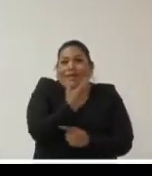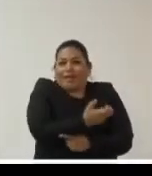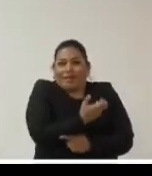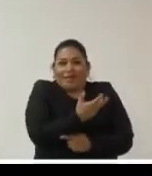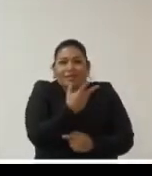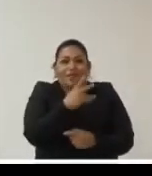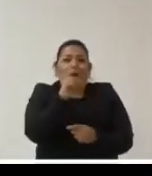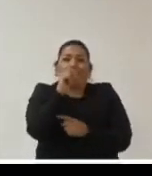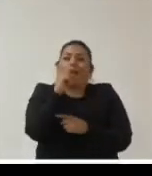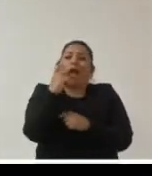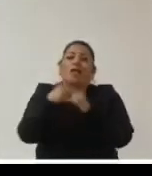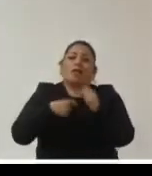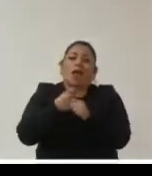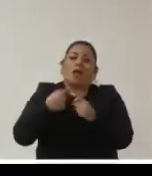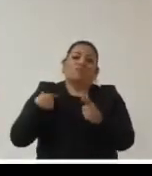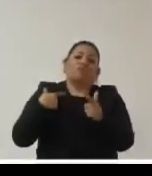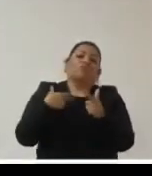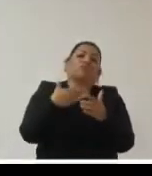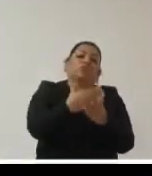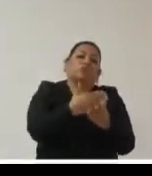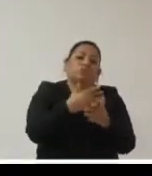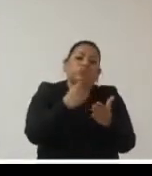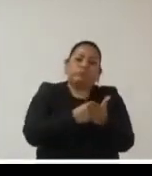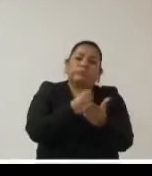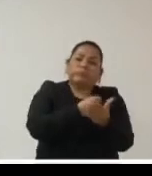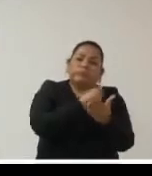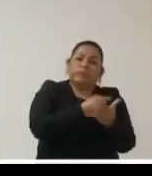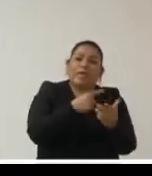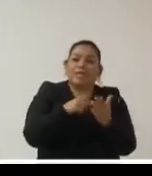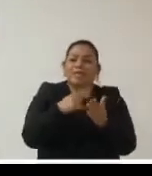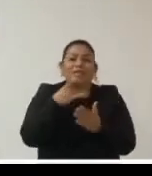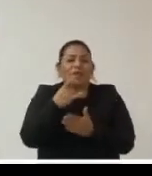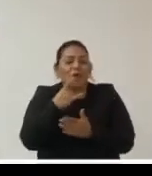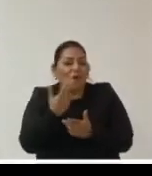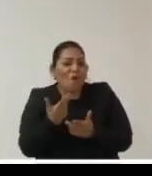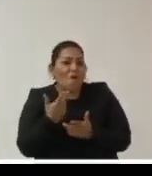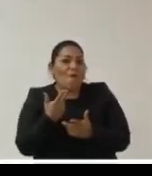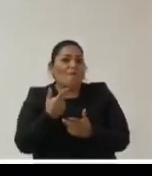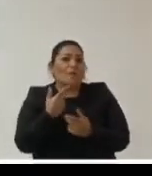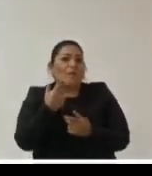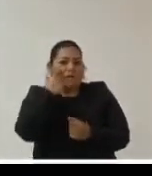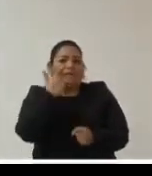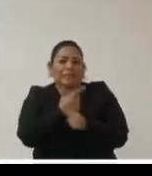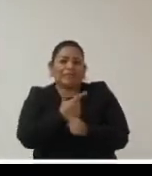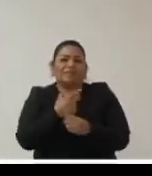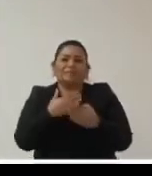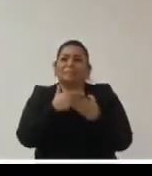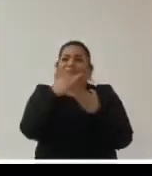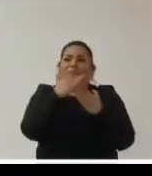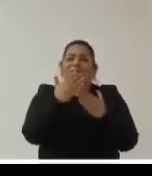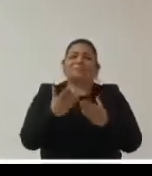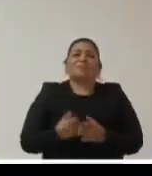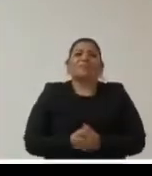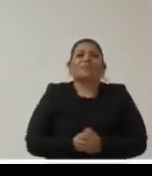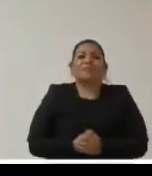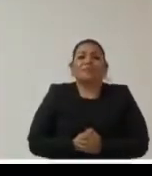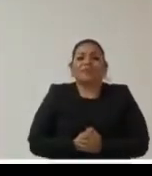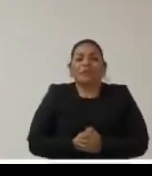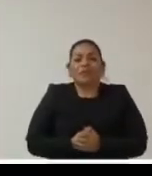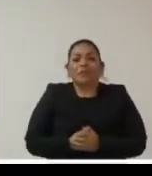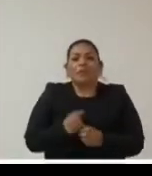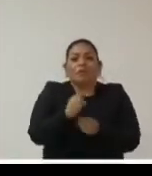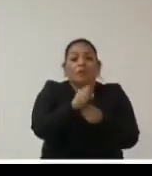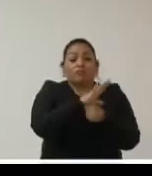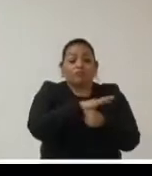lleva ya más de 20 años de existencia pues desgraciadamente alguna de las por lo menos vamos a mirar en positivo y alguna de las ventajas del